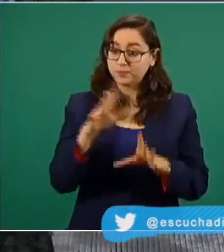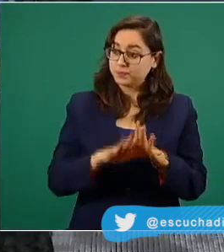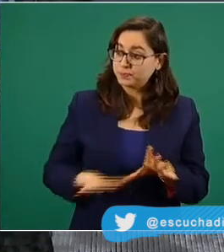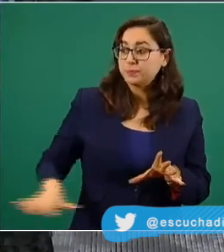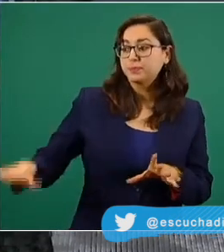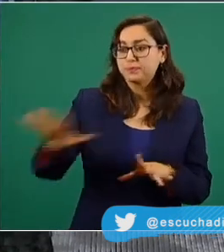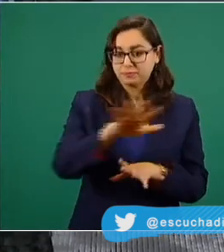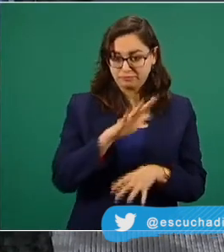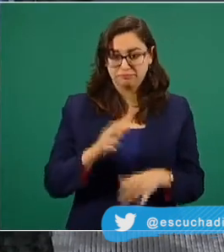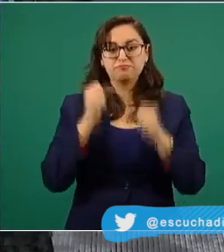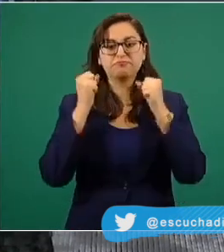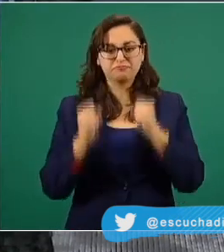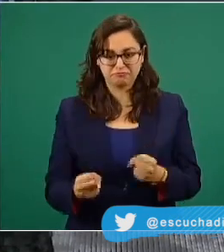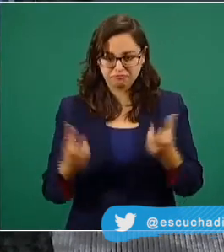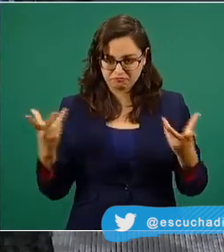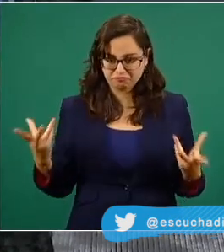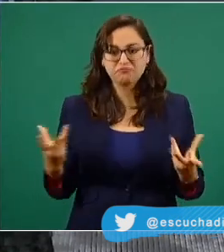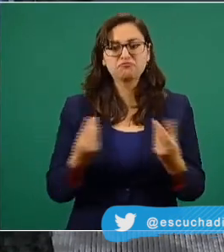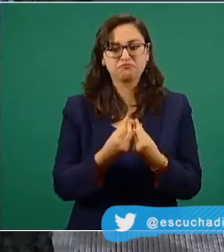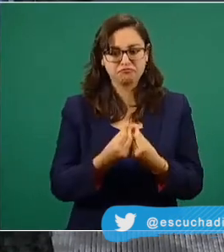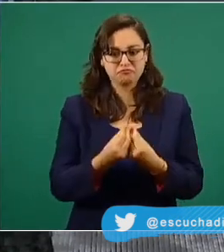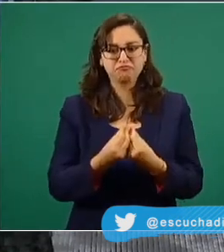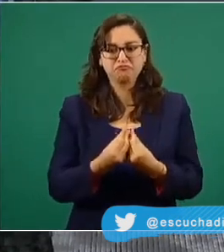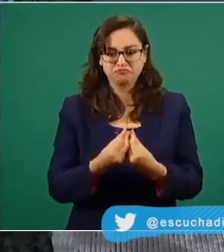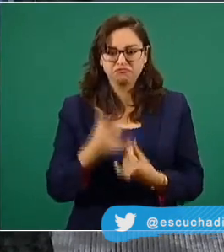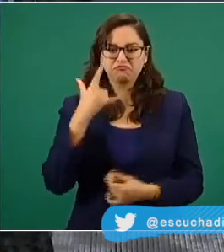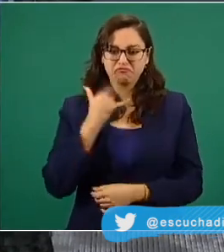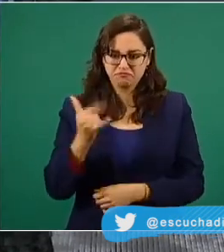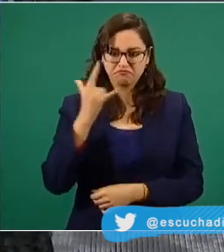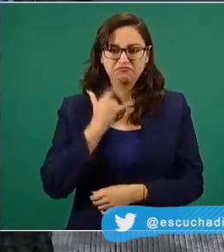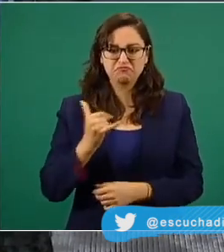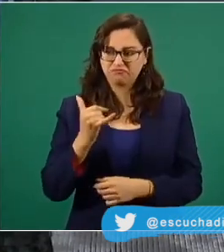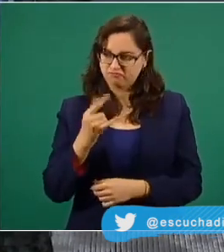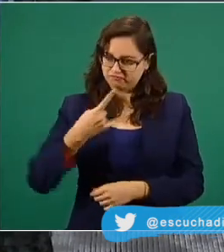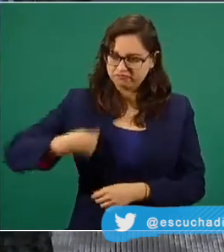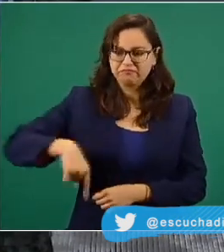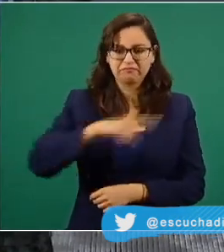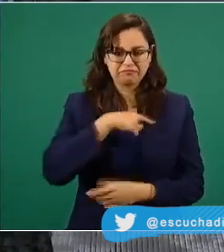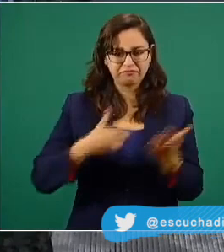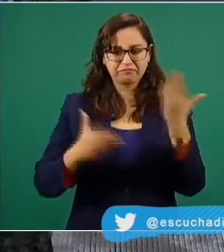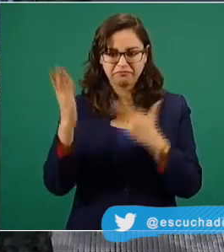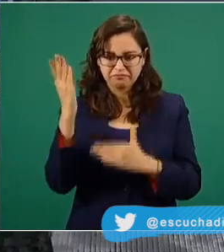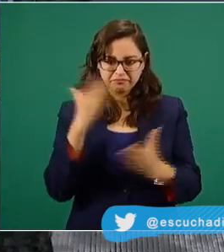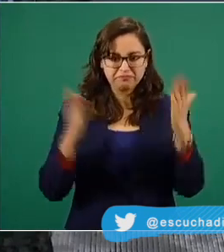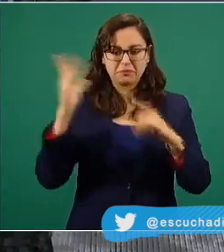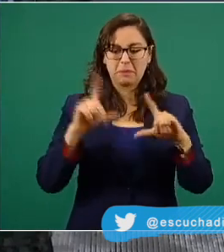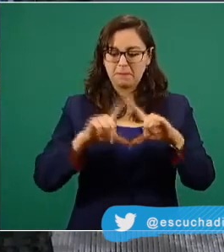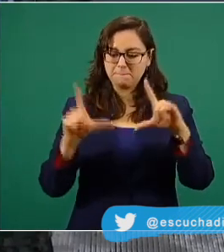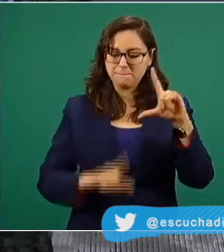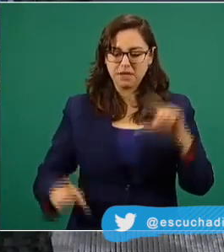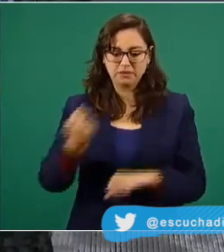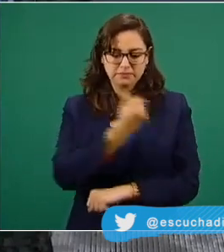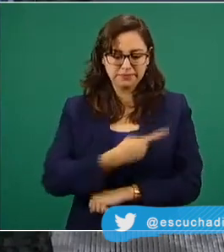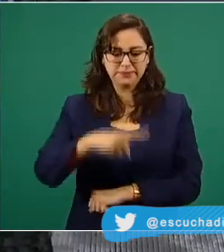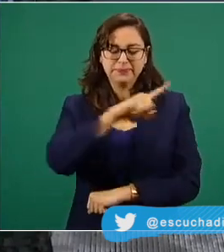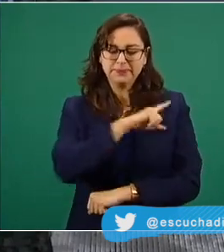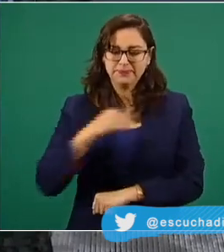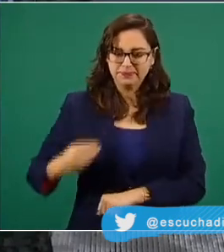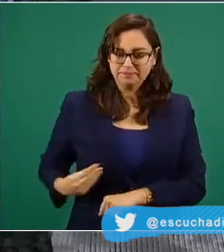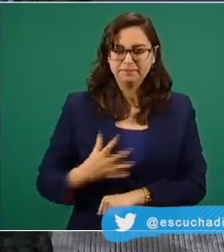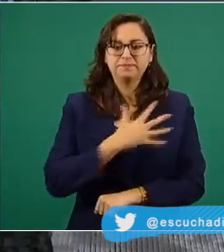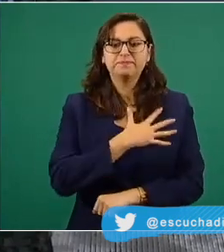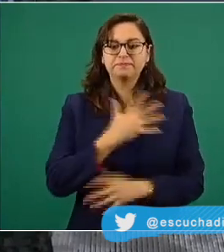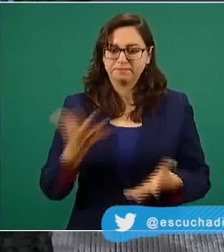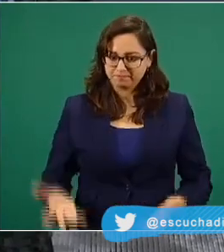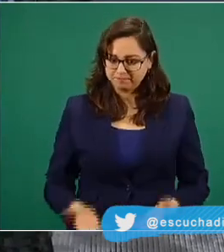ganaremos esta batalla. La salud y el bienestar de nuestro muy querido México será recobrado. Muchas